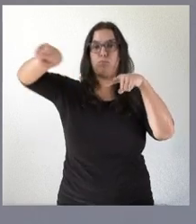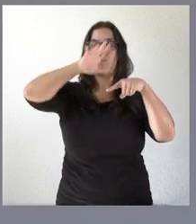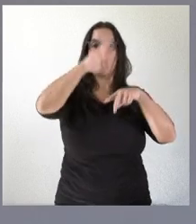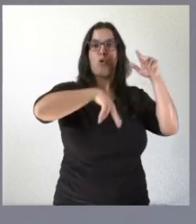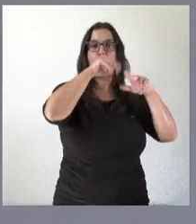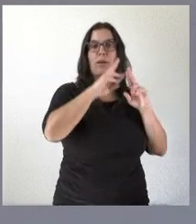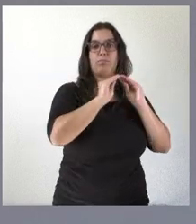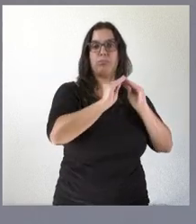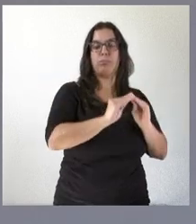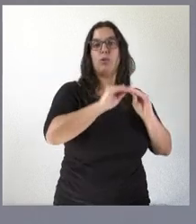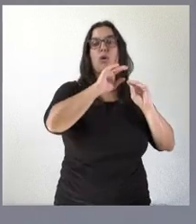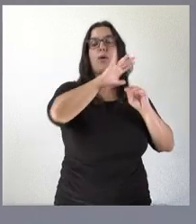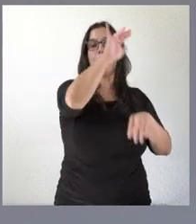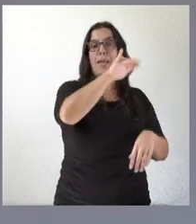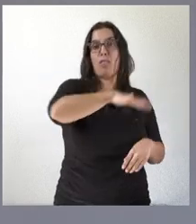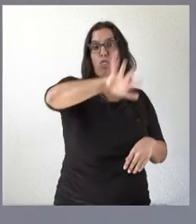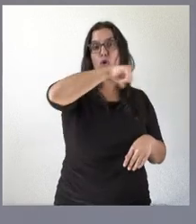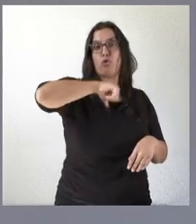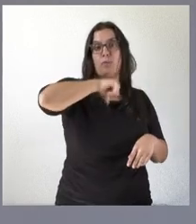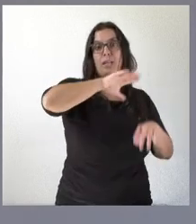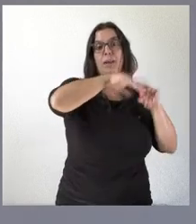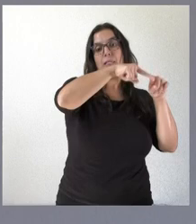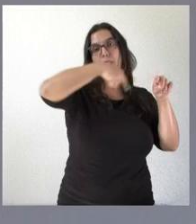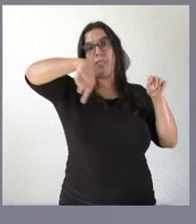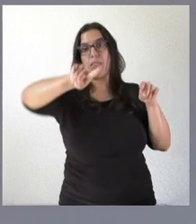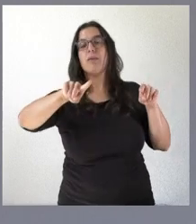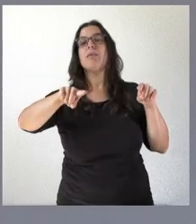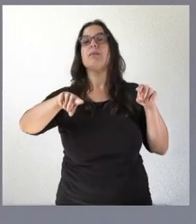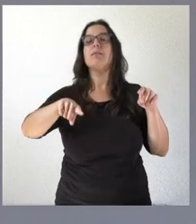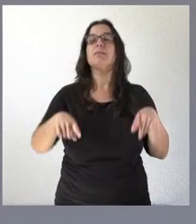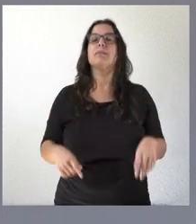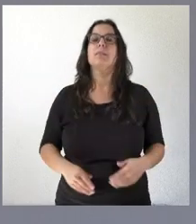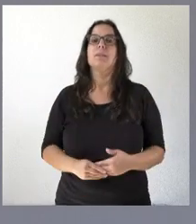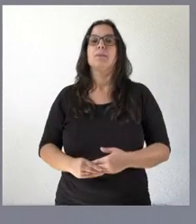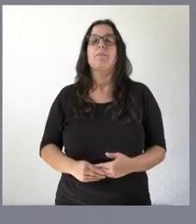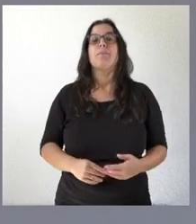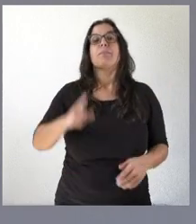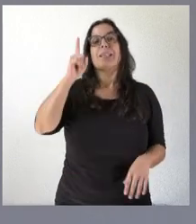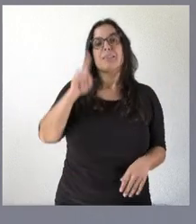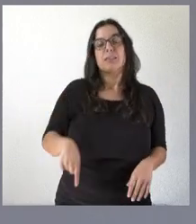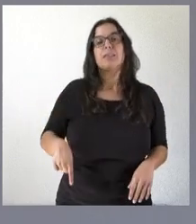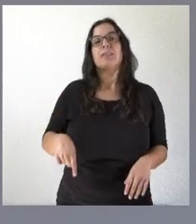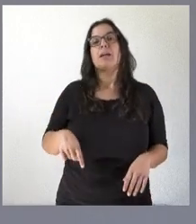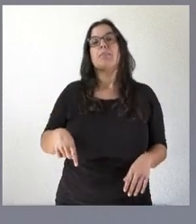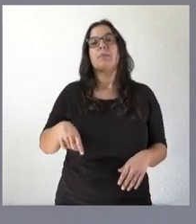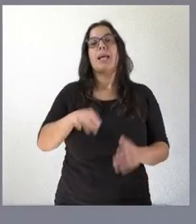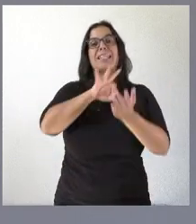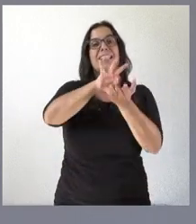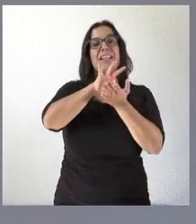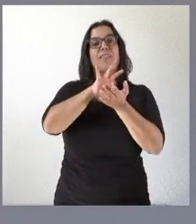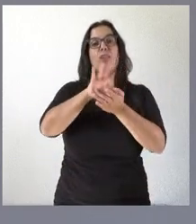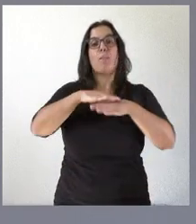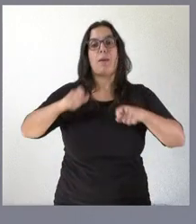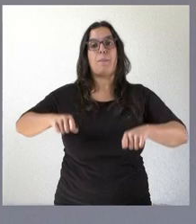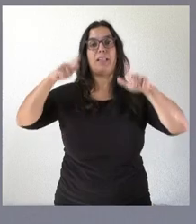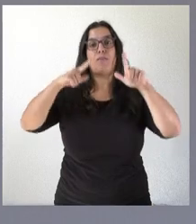Hospital del Bierzo y, por tanto, para realizar estas actividades desde el punto de vista sanitario. Asimismo, se amplían los servidores para la mejora de la plataforma de la